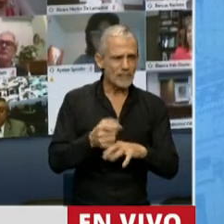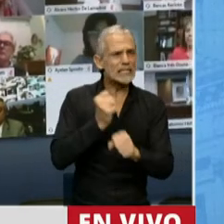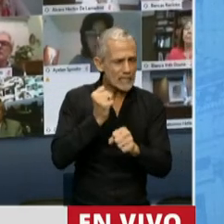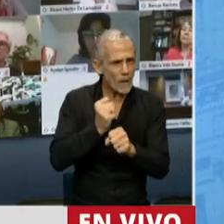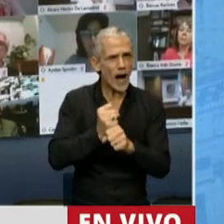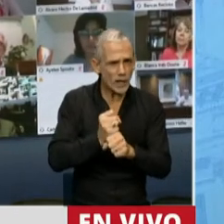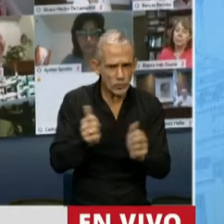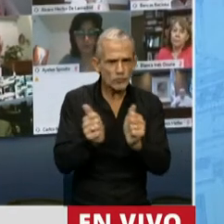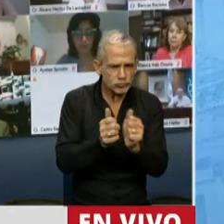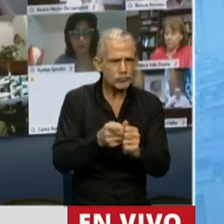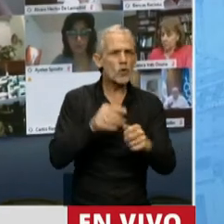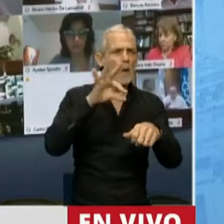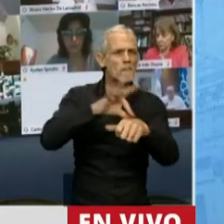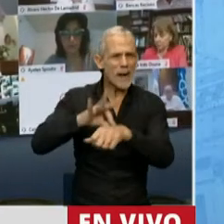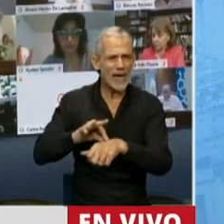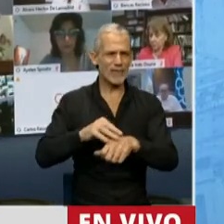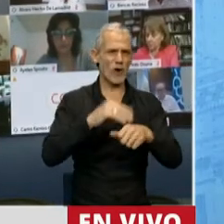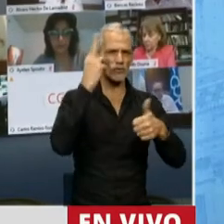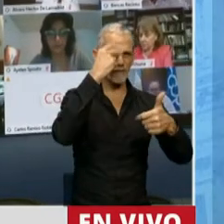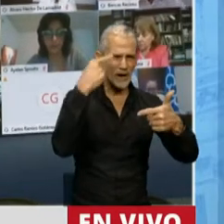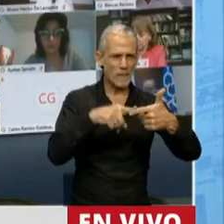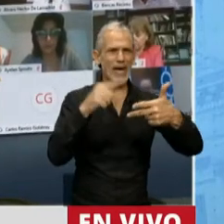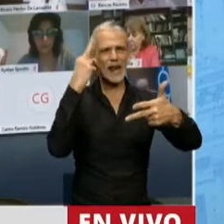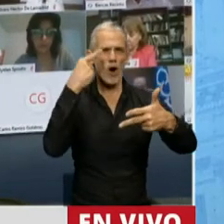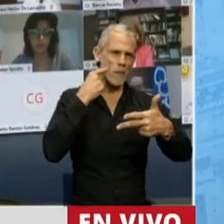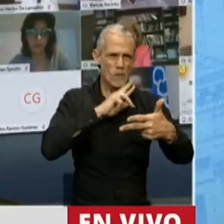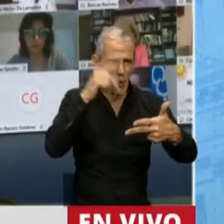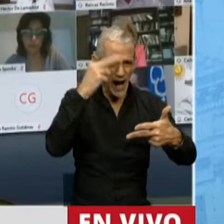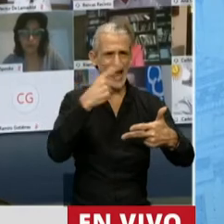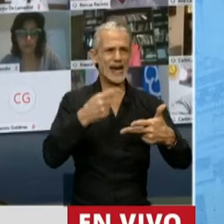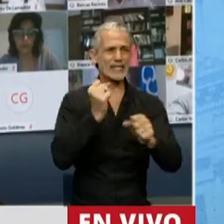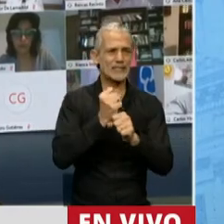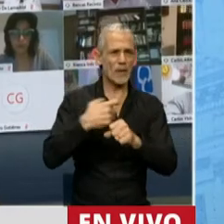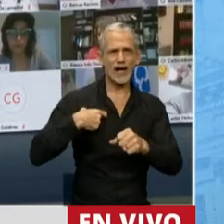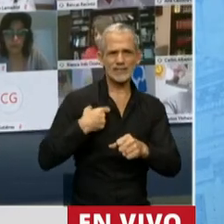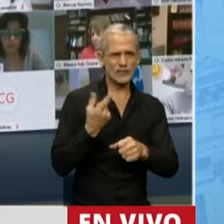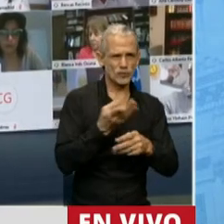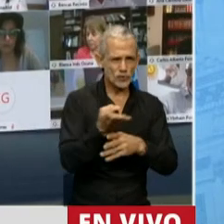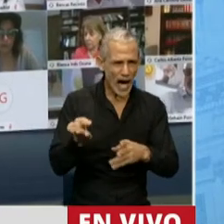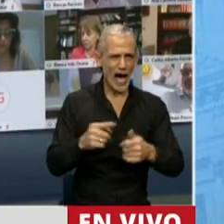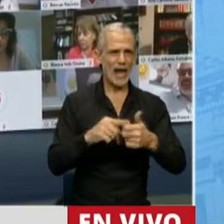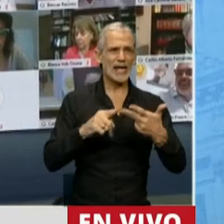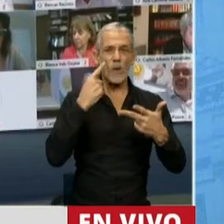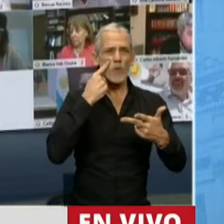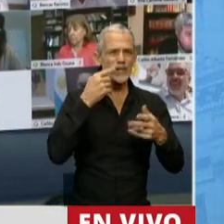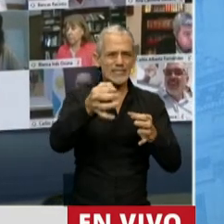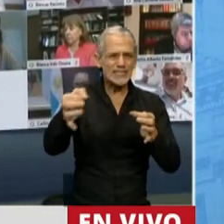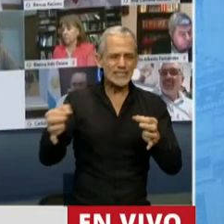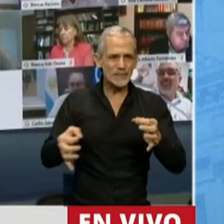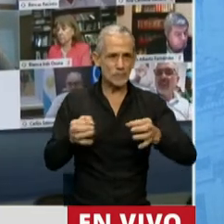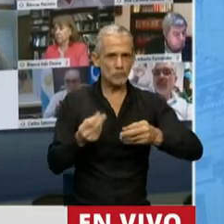codo, trabajando con médicos, enfermeras, enfermeros, trabajadores sociales, municipios,